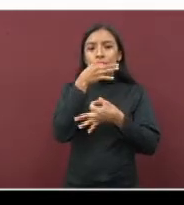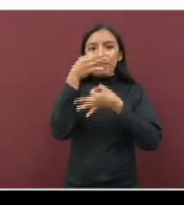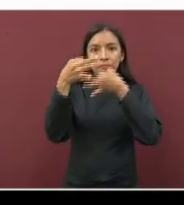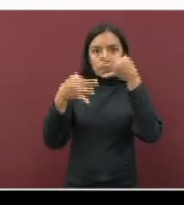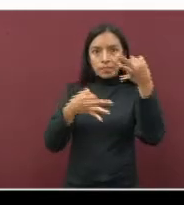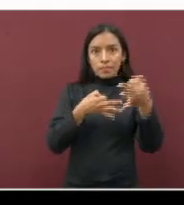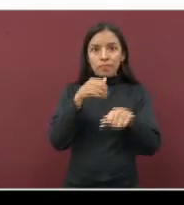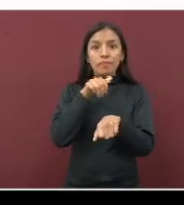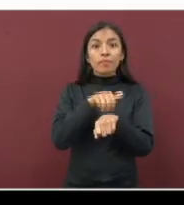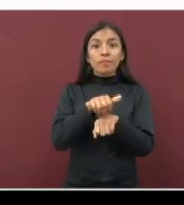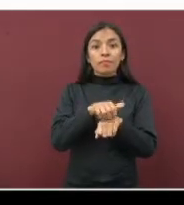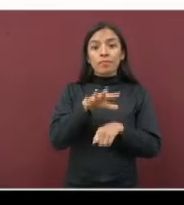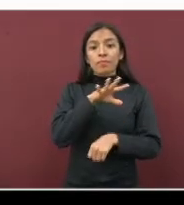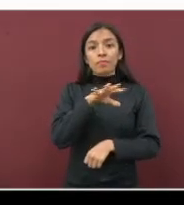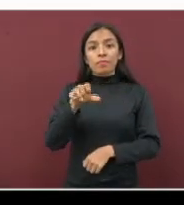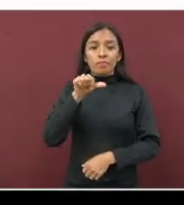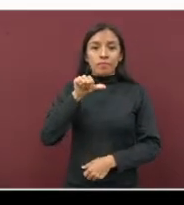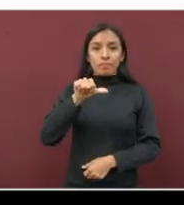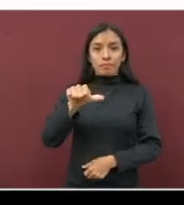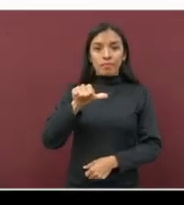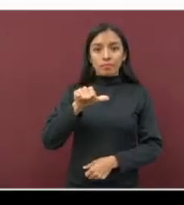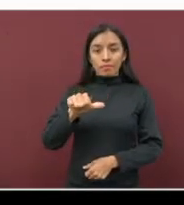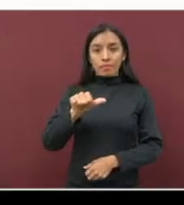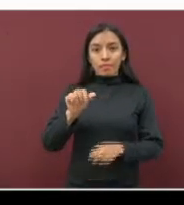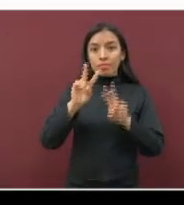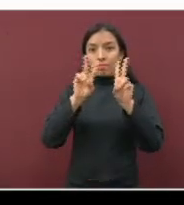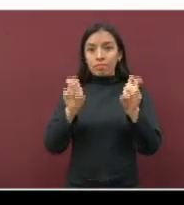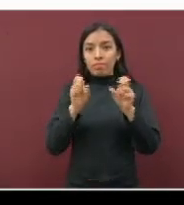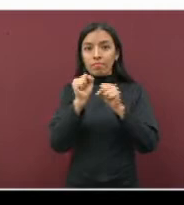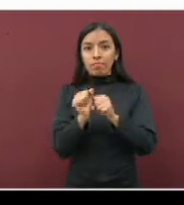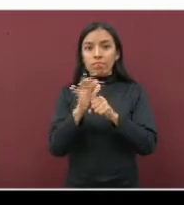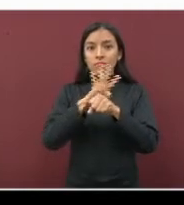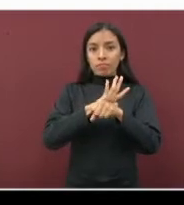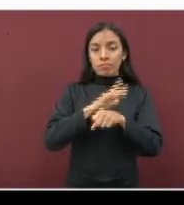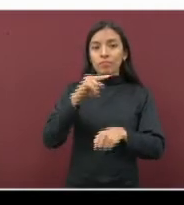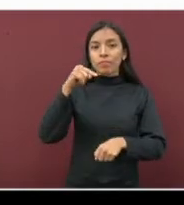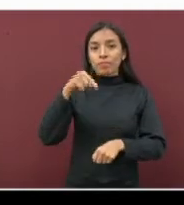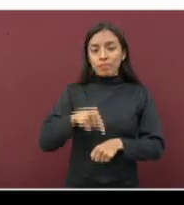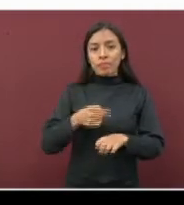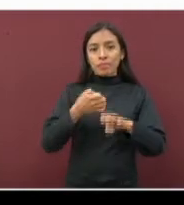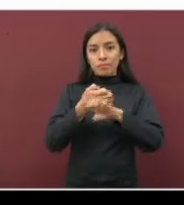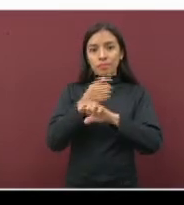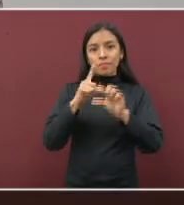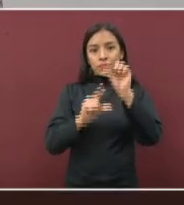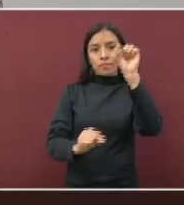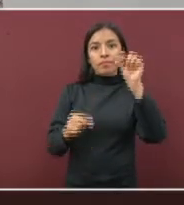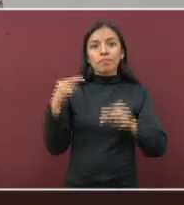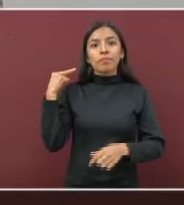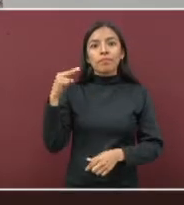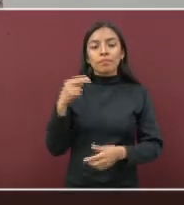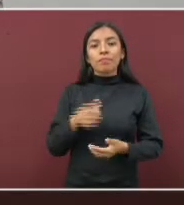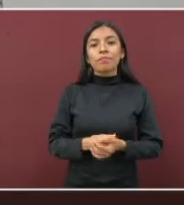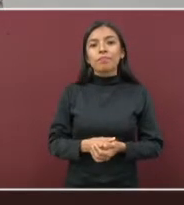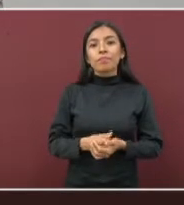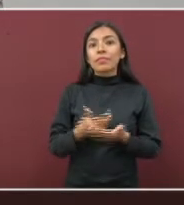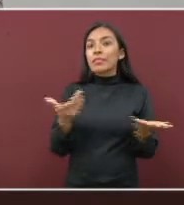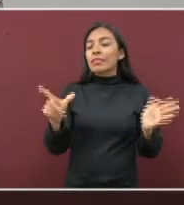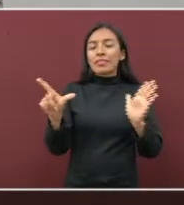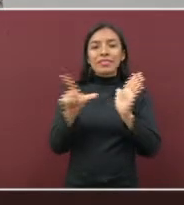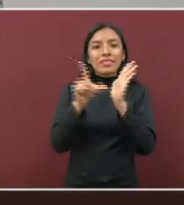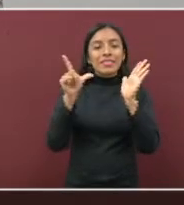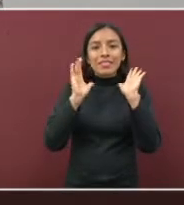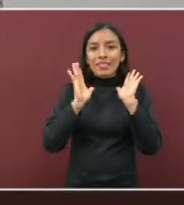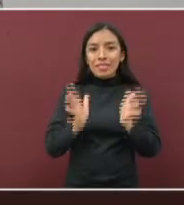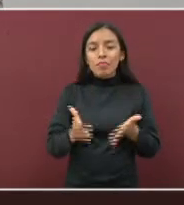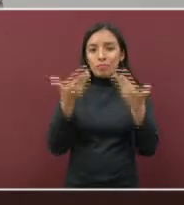número 516 de la actualización del coronavirus en la entidad. Como siempre, estamos listos.